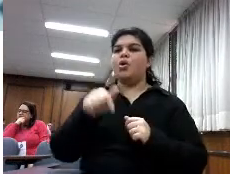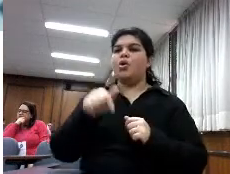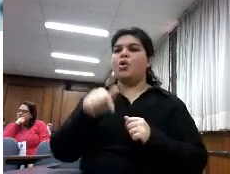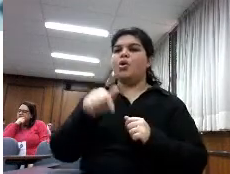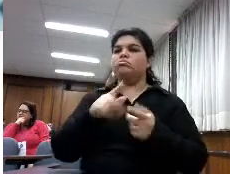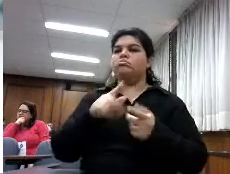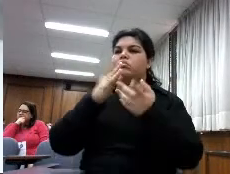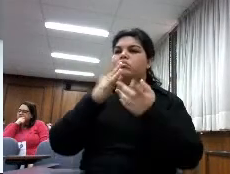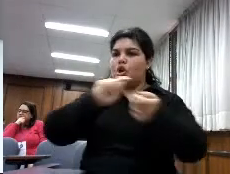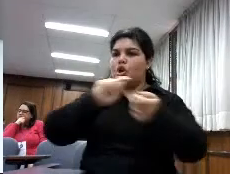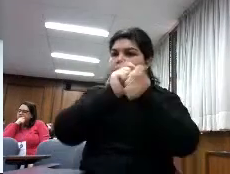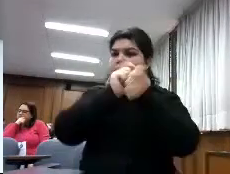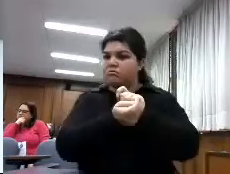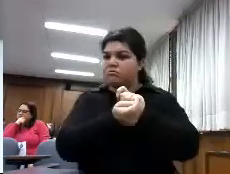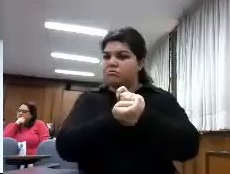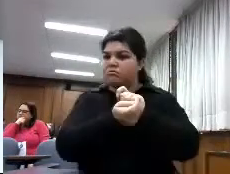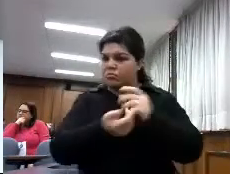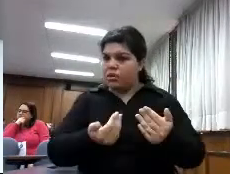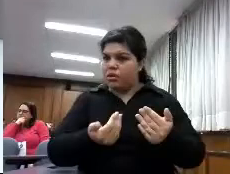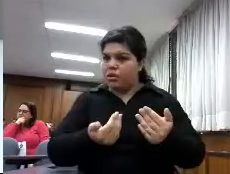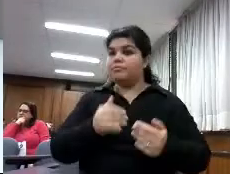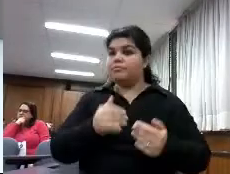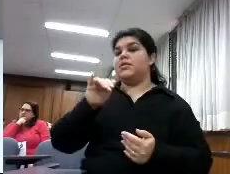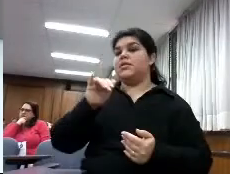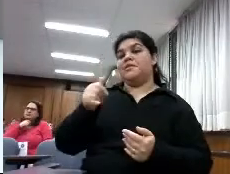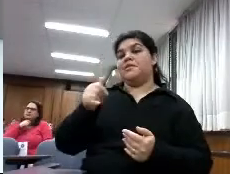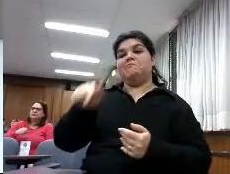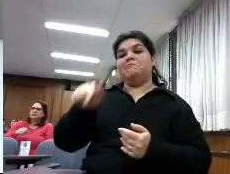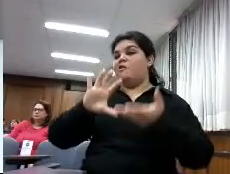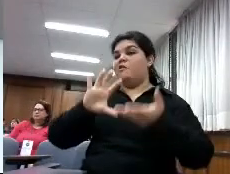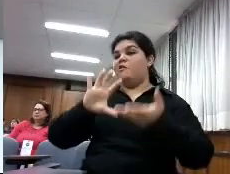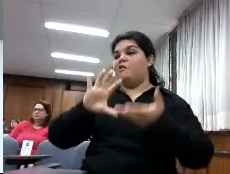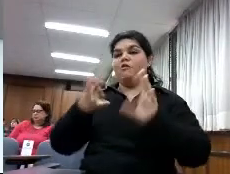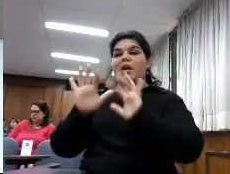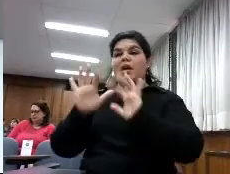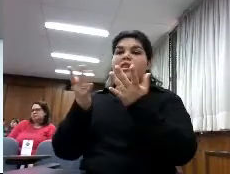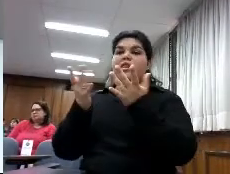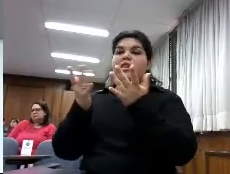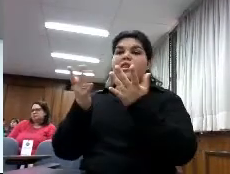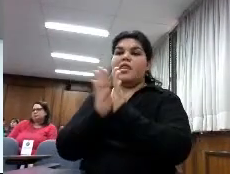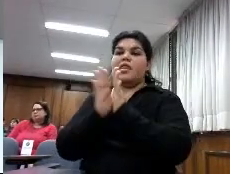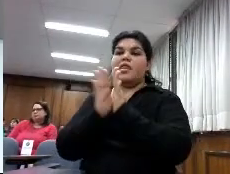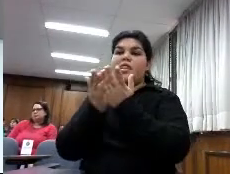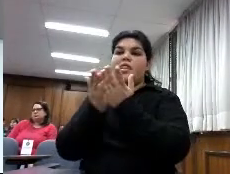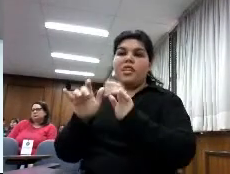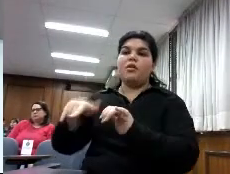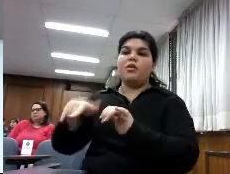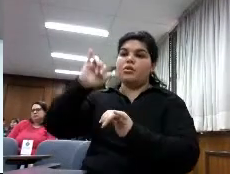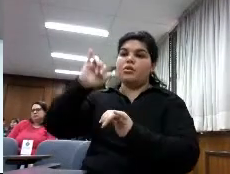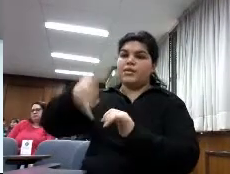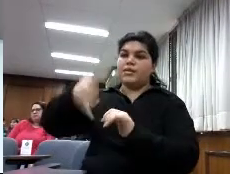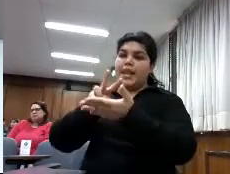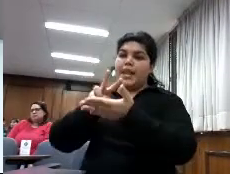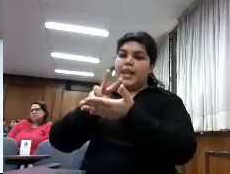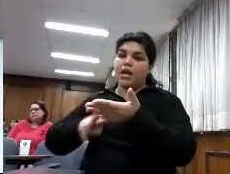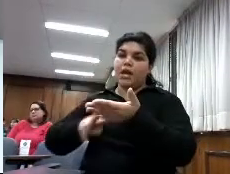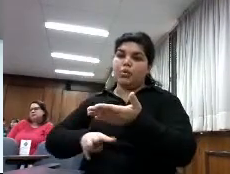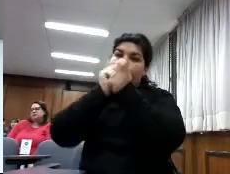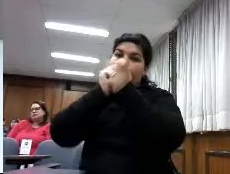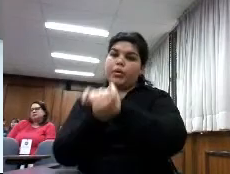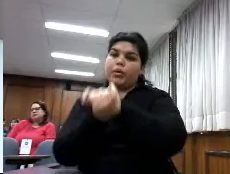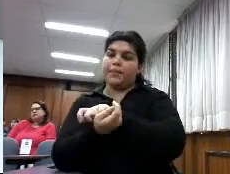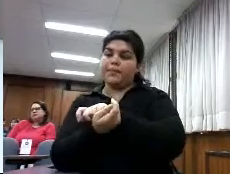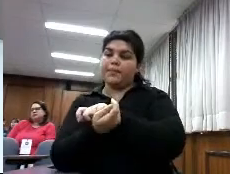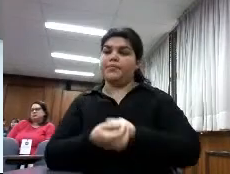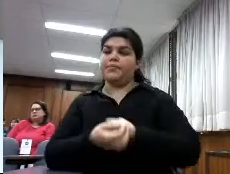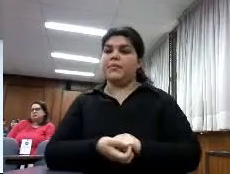sí que los libros digitales van a cambiar la forma en que nosotros leemos ¿utilizas algún dispositivo? es